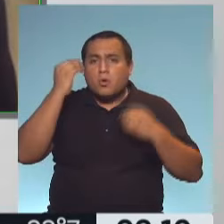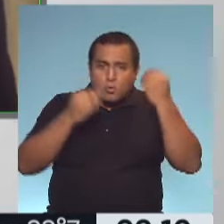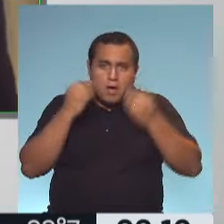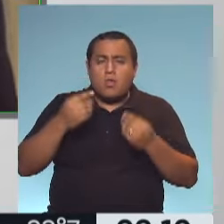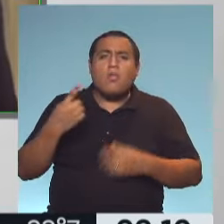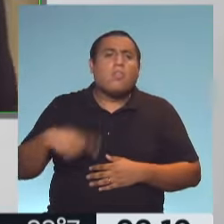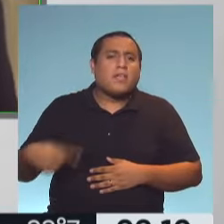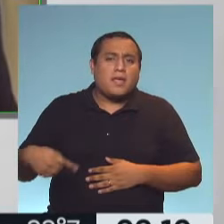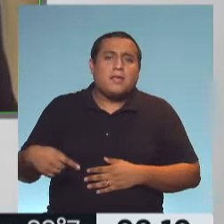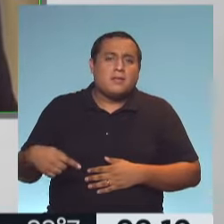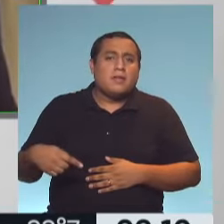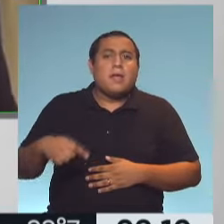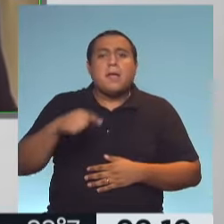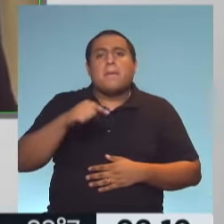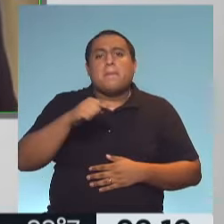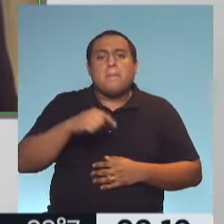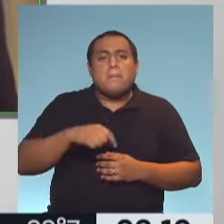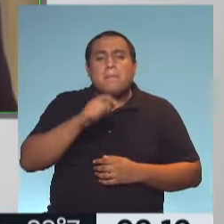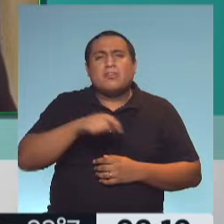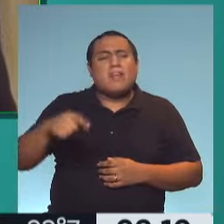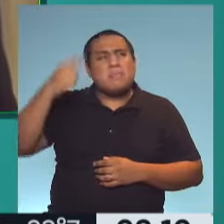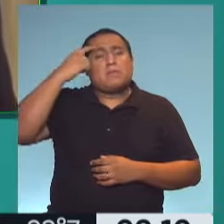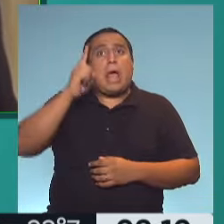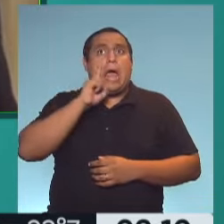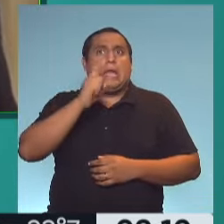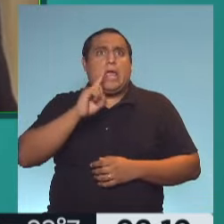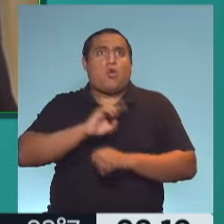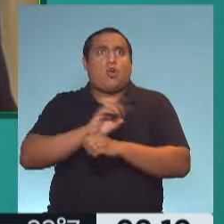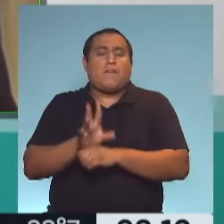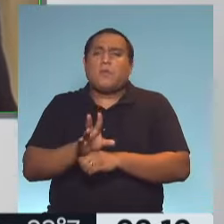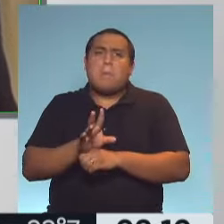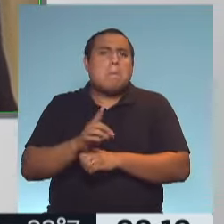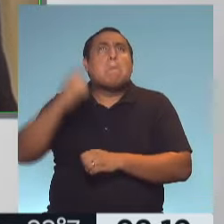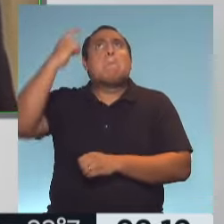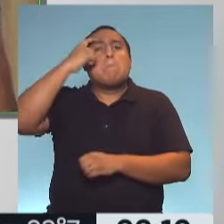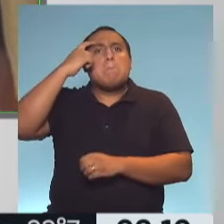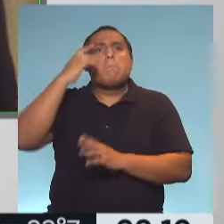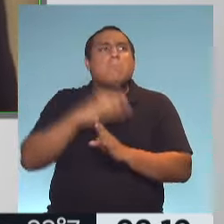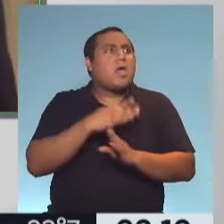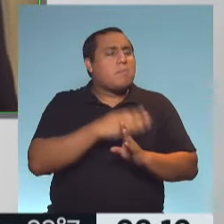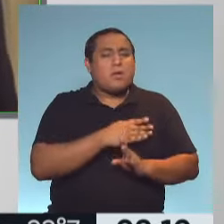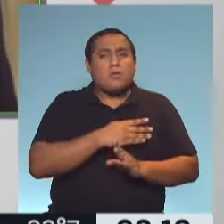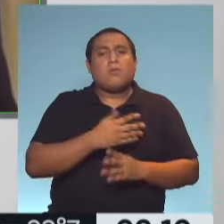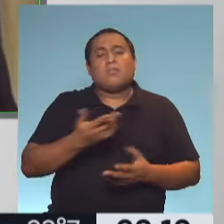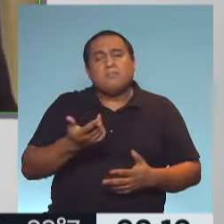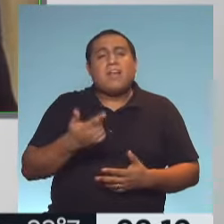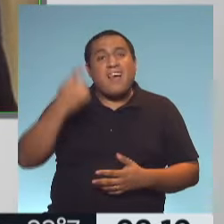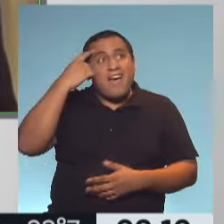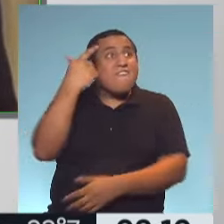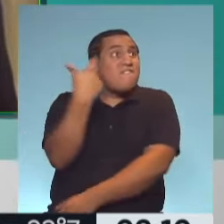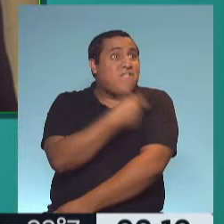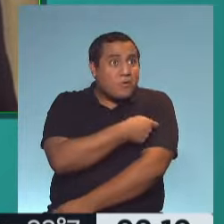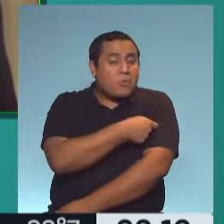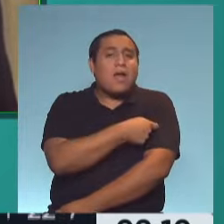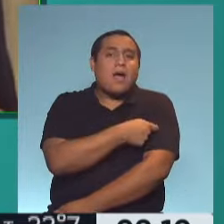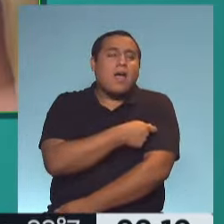la disminución de la percepción que tiene la población. Sobre todo, bueno, con el tema de la vacuna, con el tema